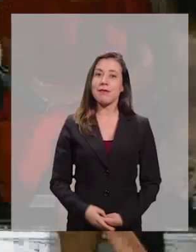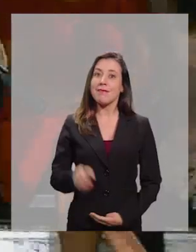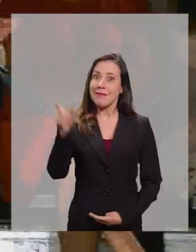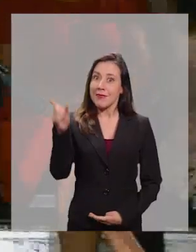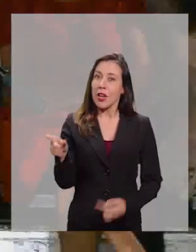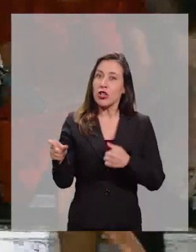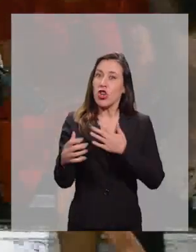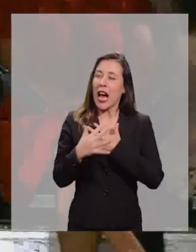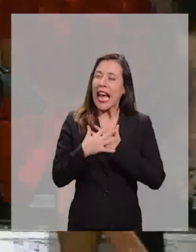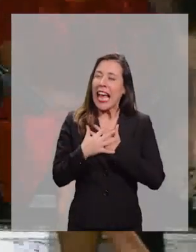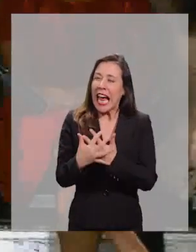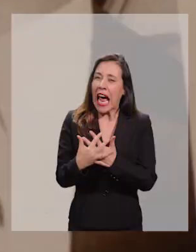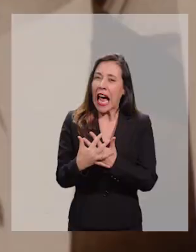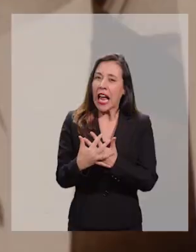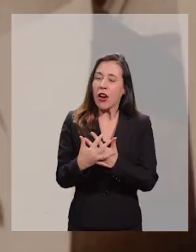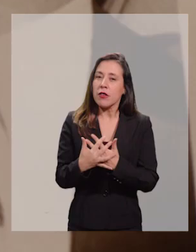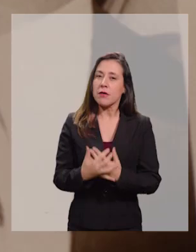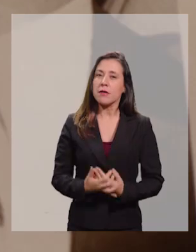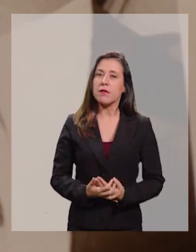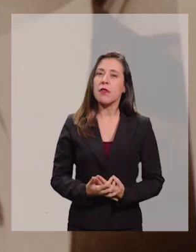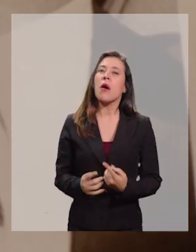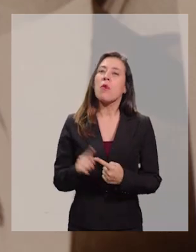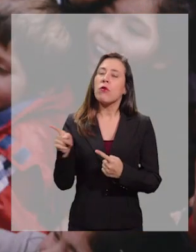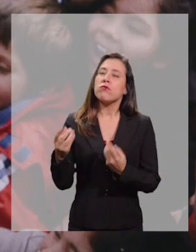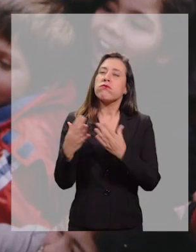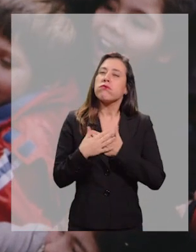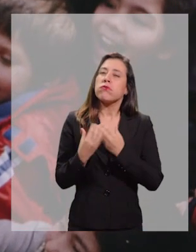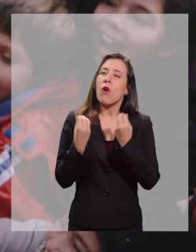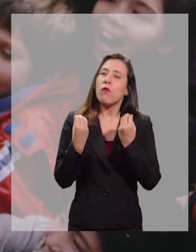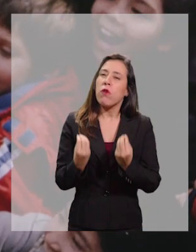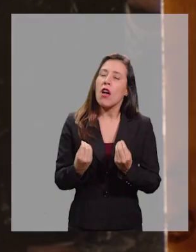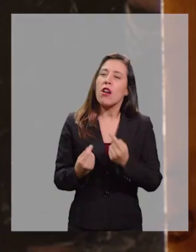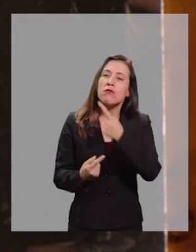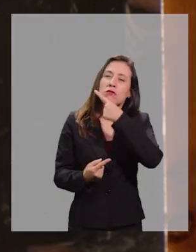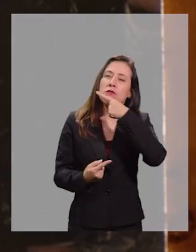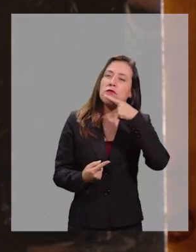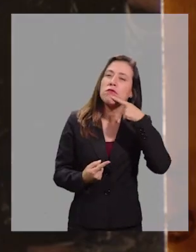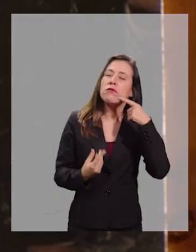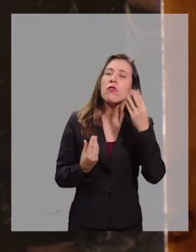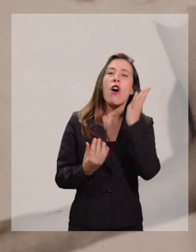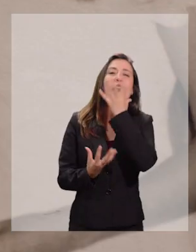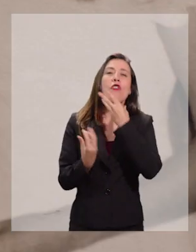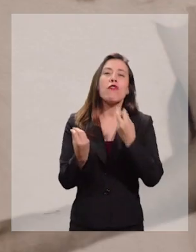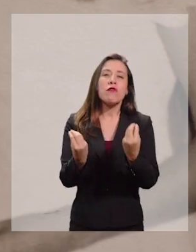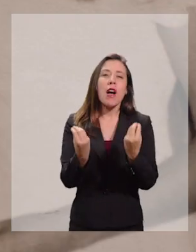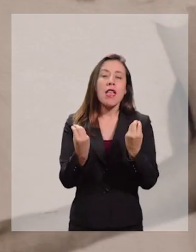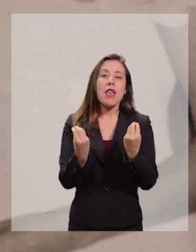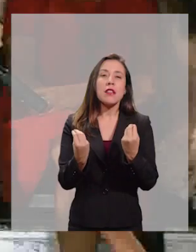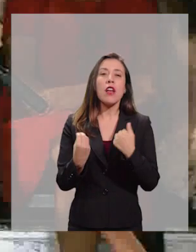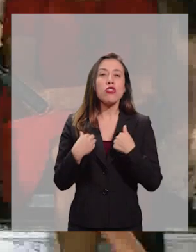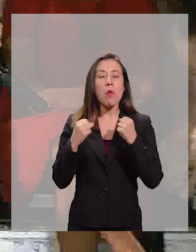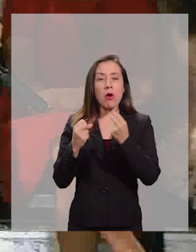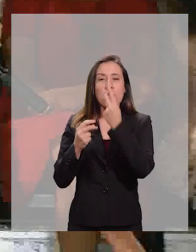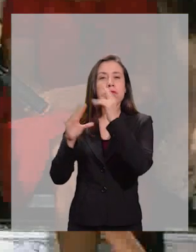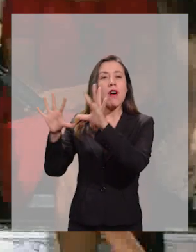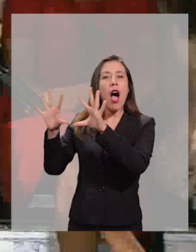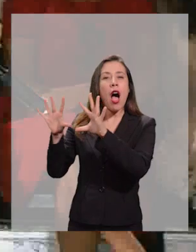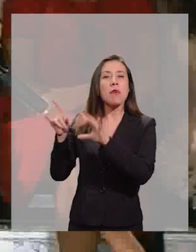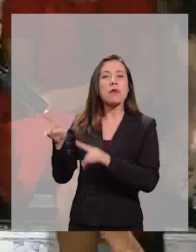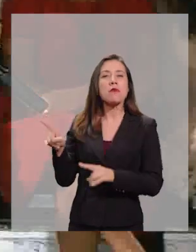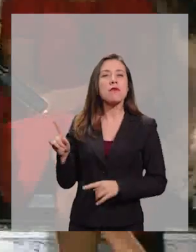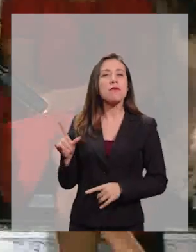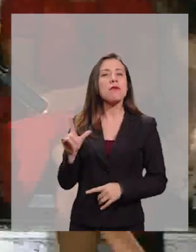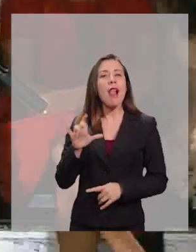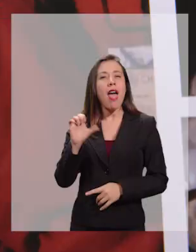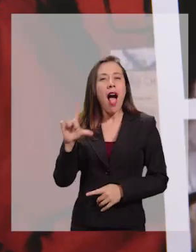A quien además de querer. Por su bondad, por su ternura, por su belleza. Solo puedo admirar